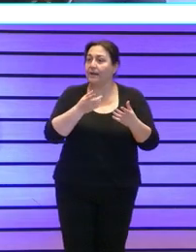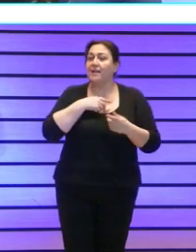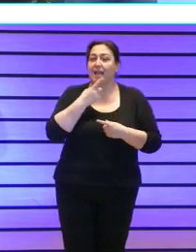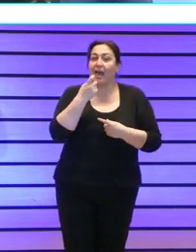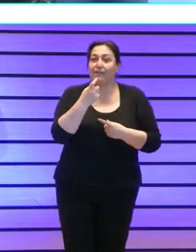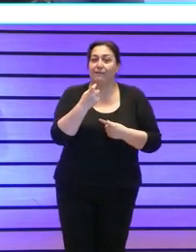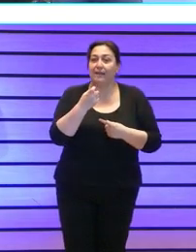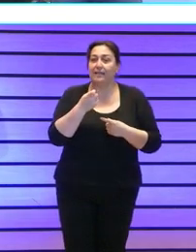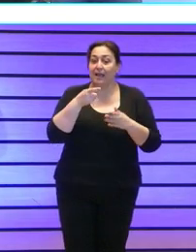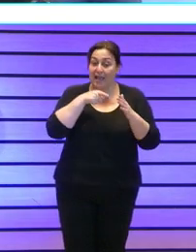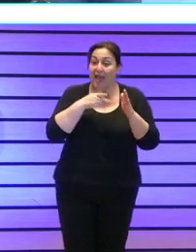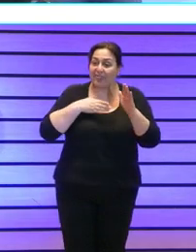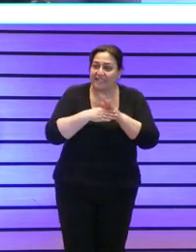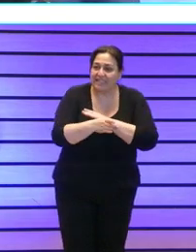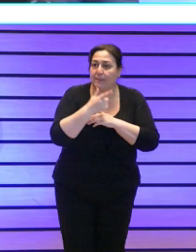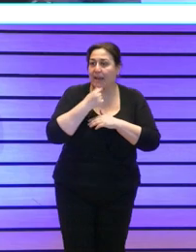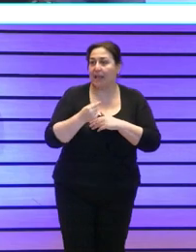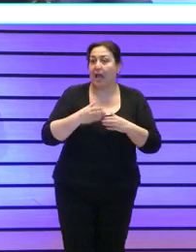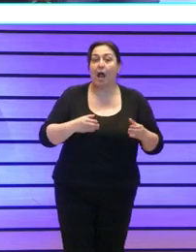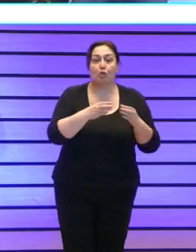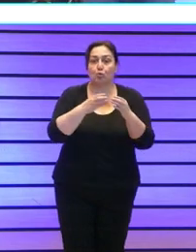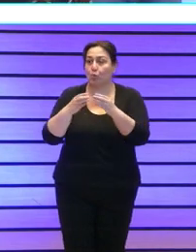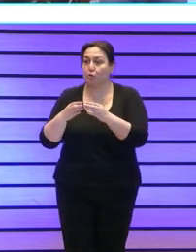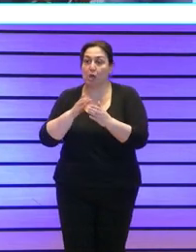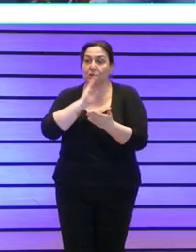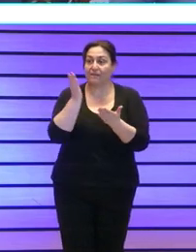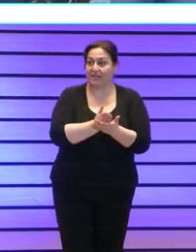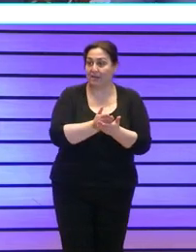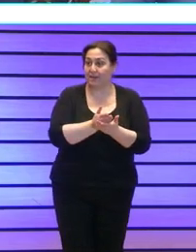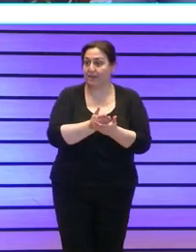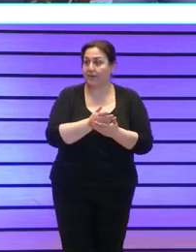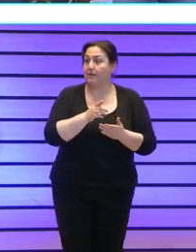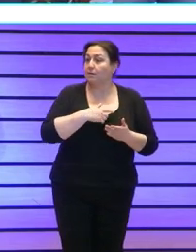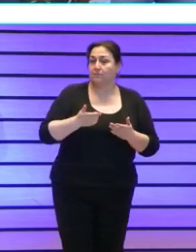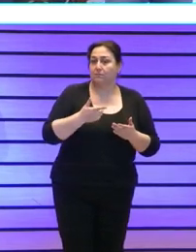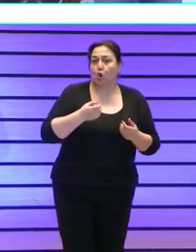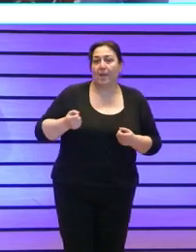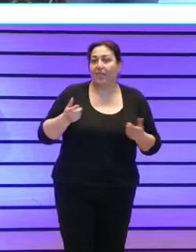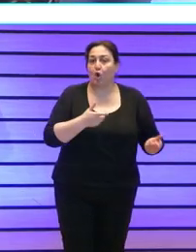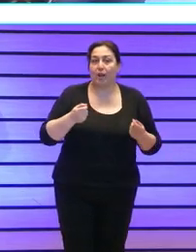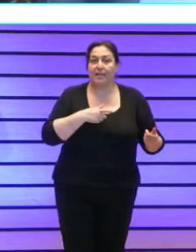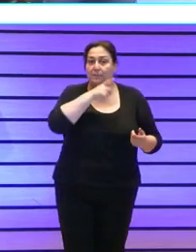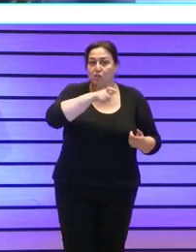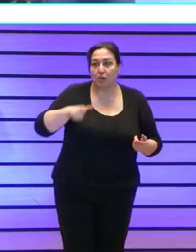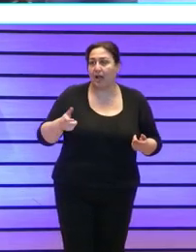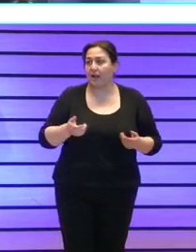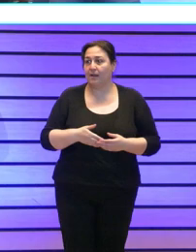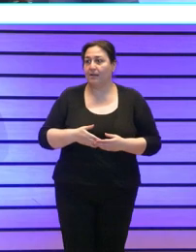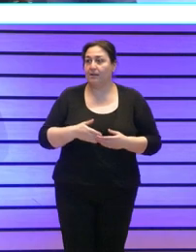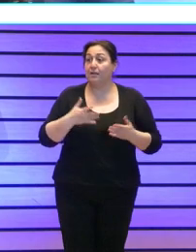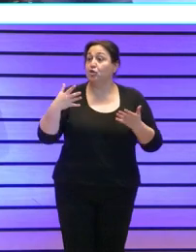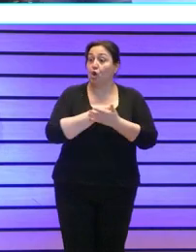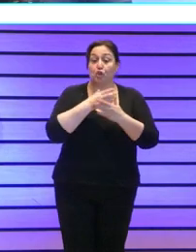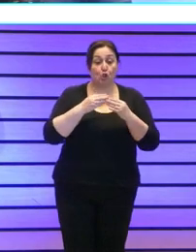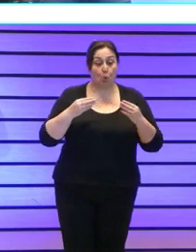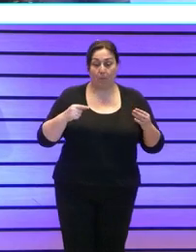que llegara y que estuviera accesible al grupo de interés al que le afectaba la multipersonal proveedores etcétera se aprueban todos